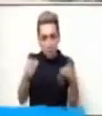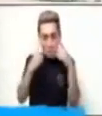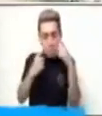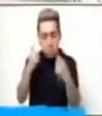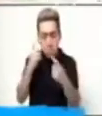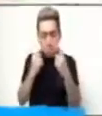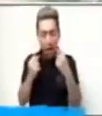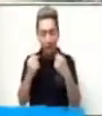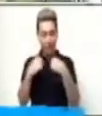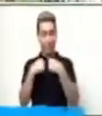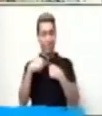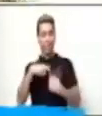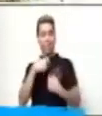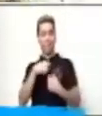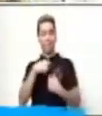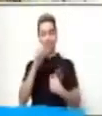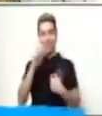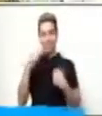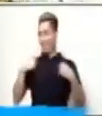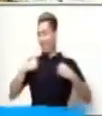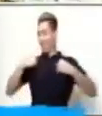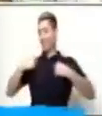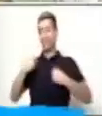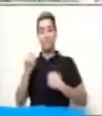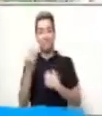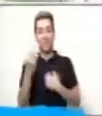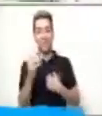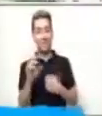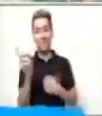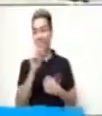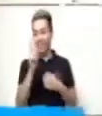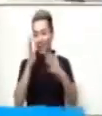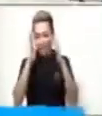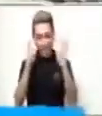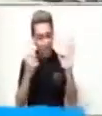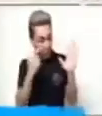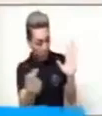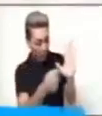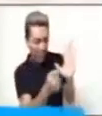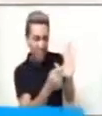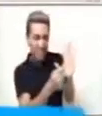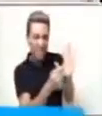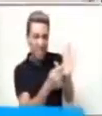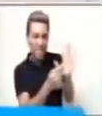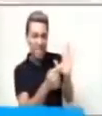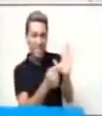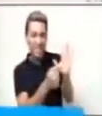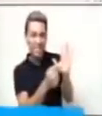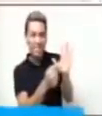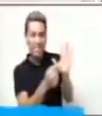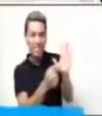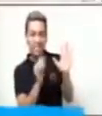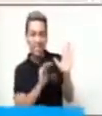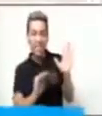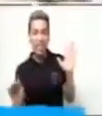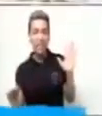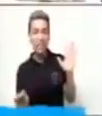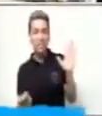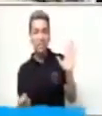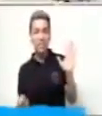no soy yo, aunque esté vestida de verde. Presta atención a la imagen que te muestran los niños.